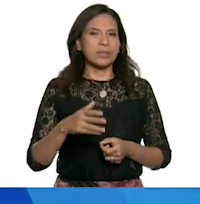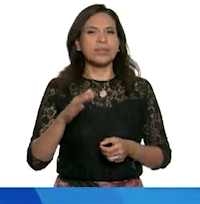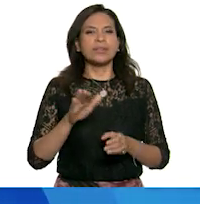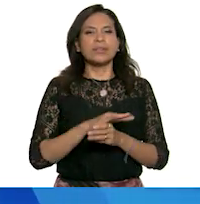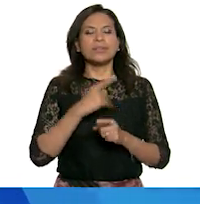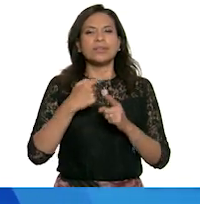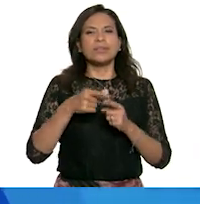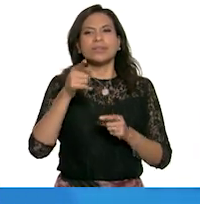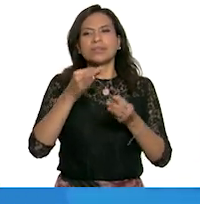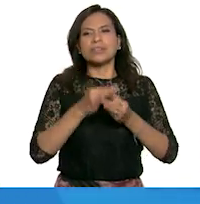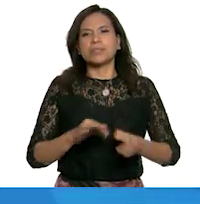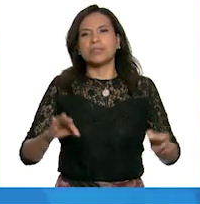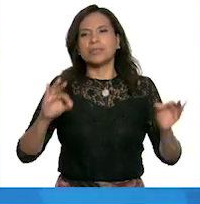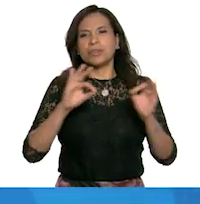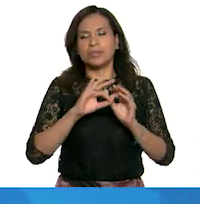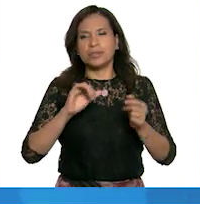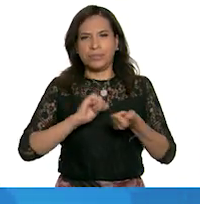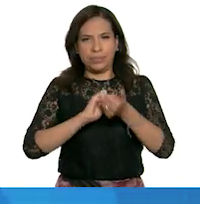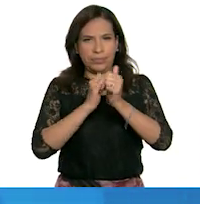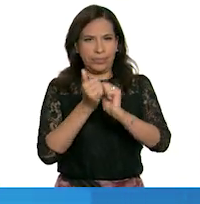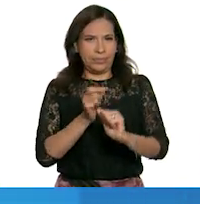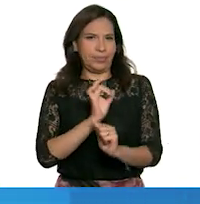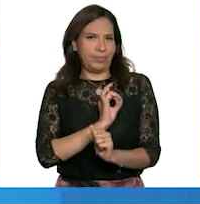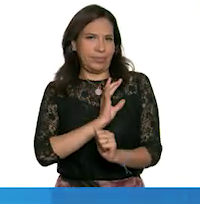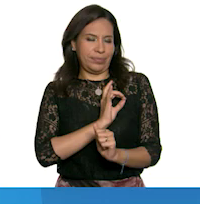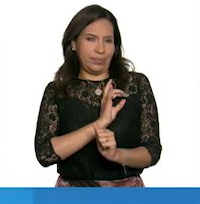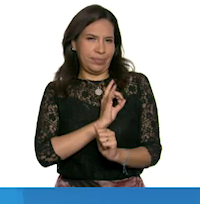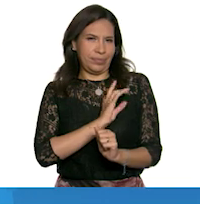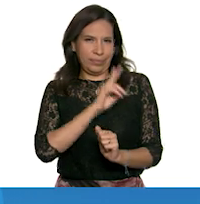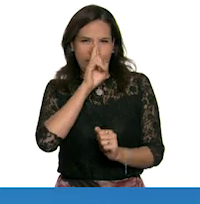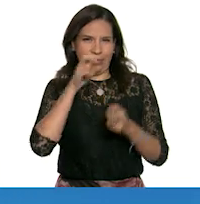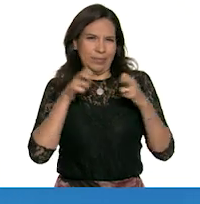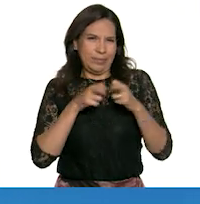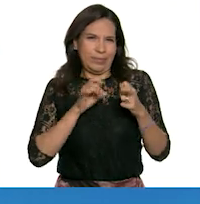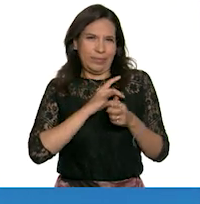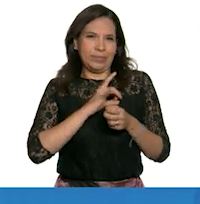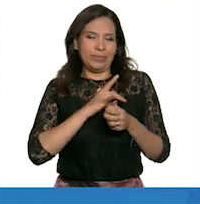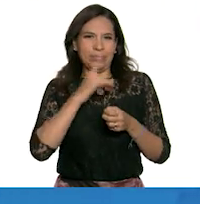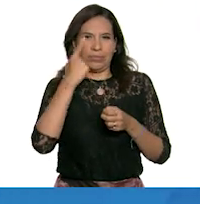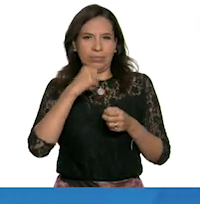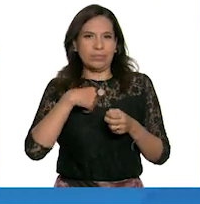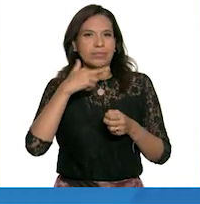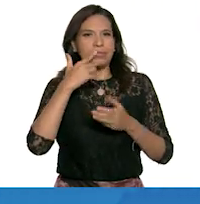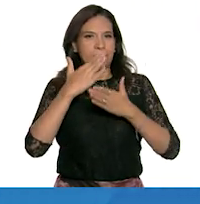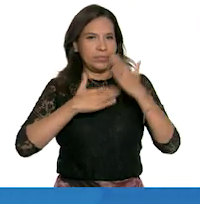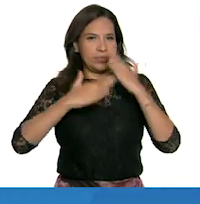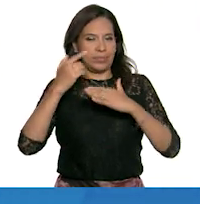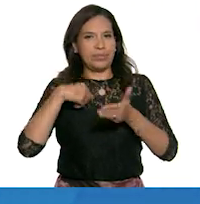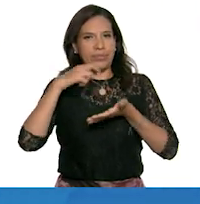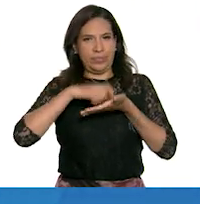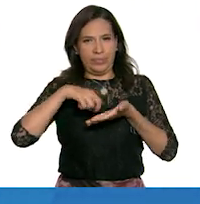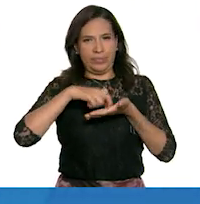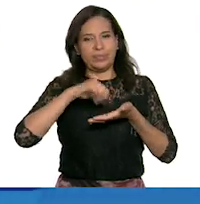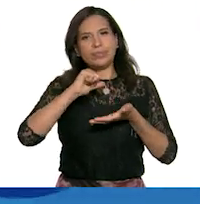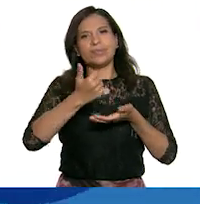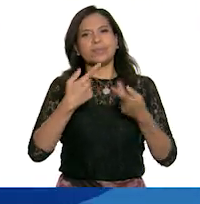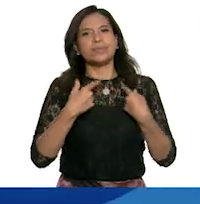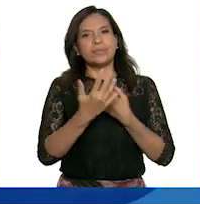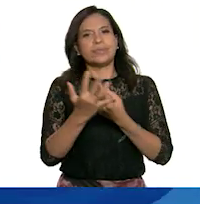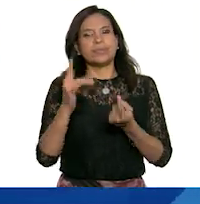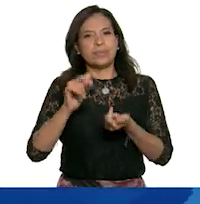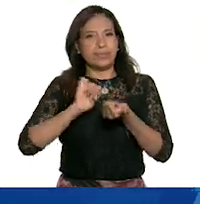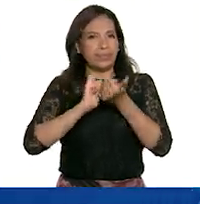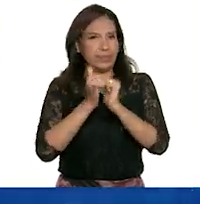de la importancia de transformar tu temor o tu miedo para el bienestar propio y para el bienestar colectivo? Que